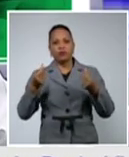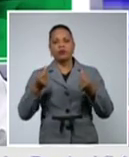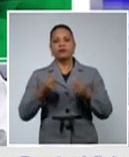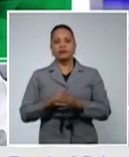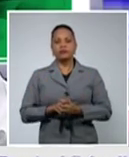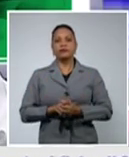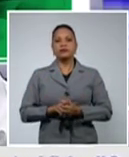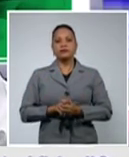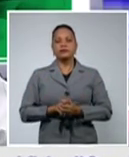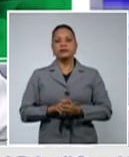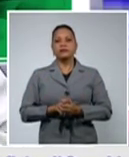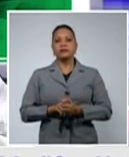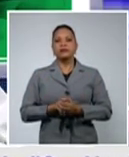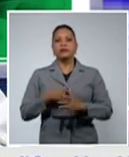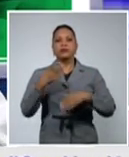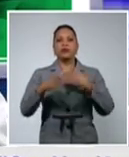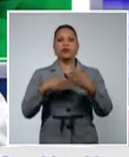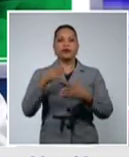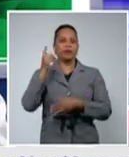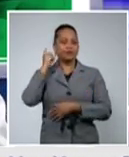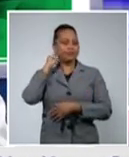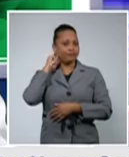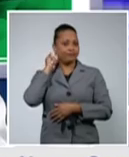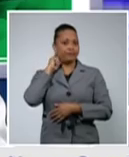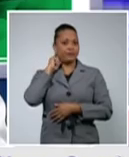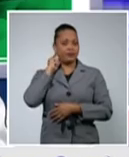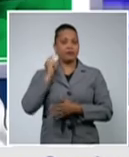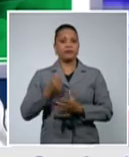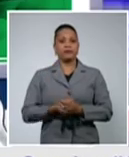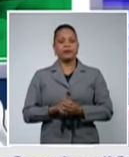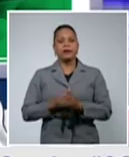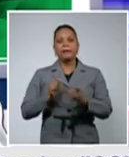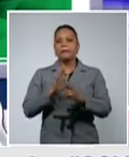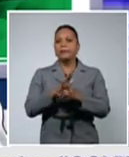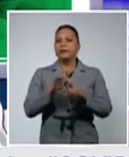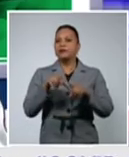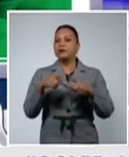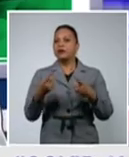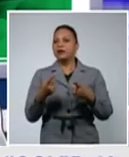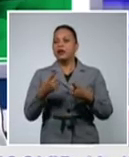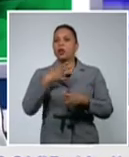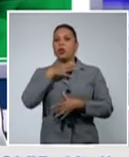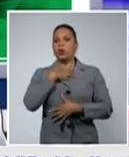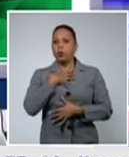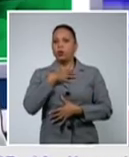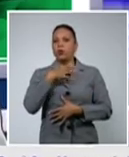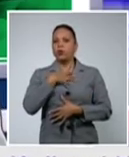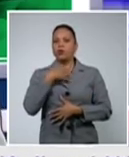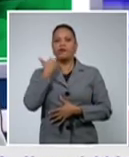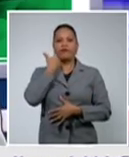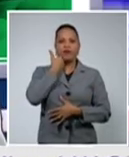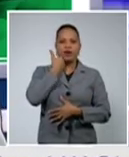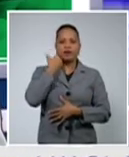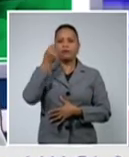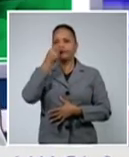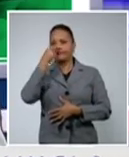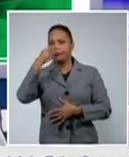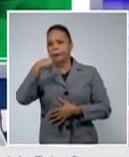enfermedad cerebrovascular, que comenzó con tos seca, fiebre, secreción nasal,